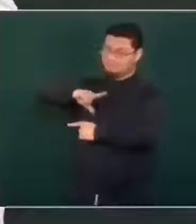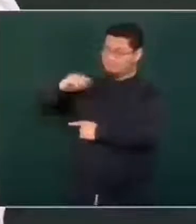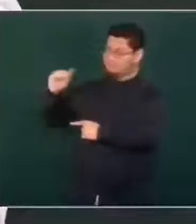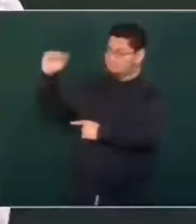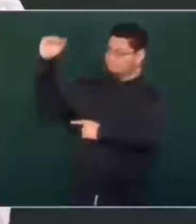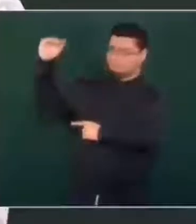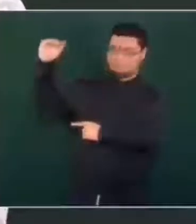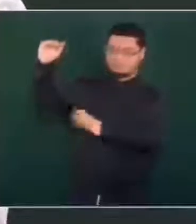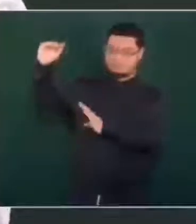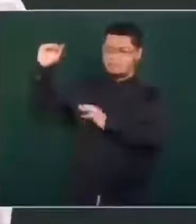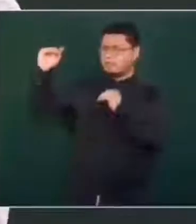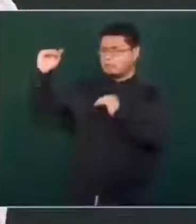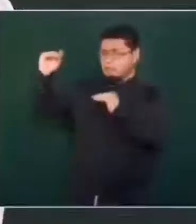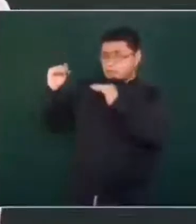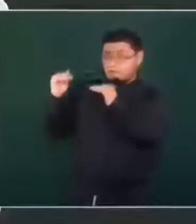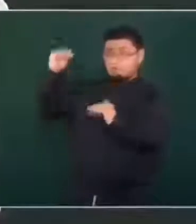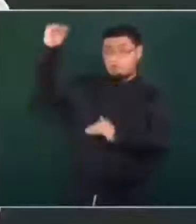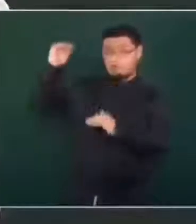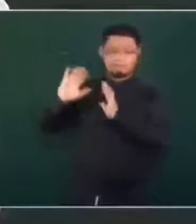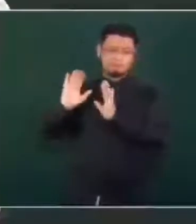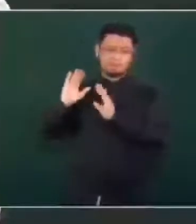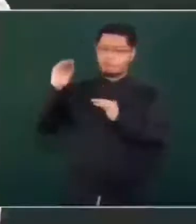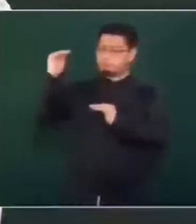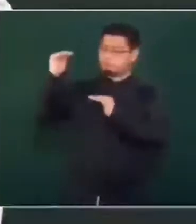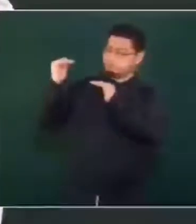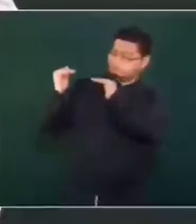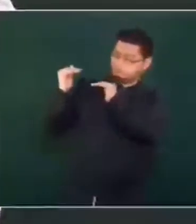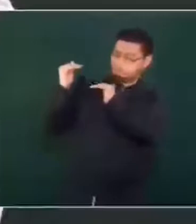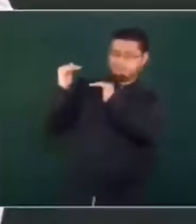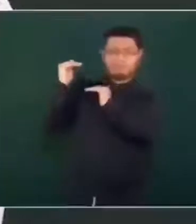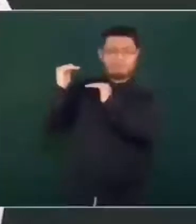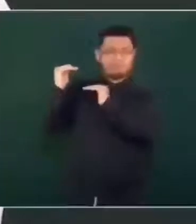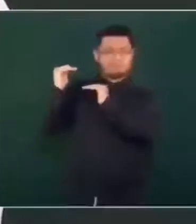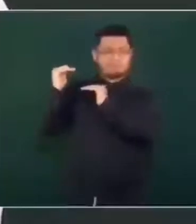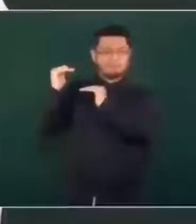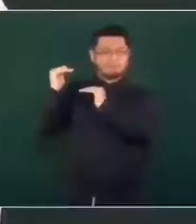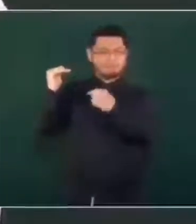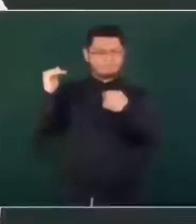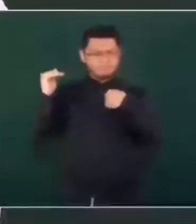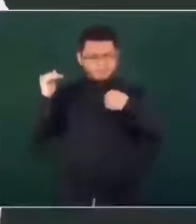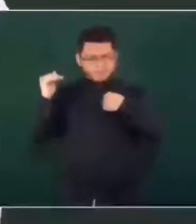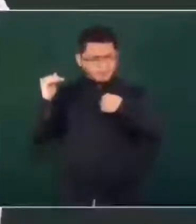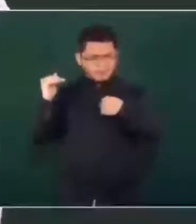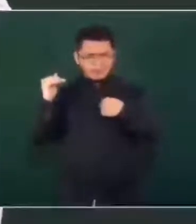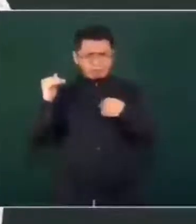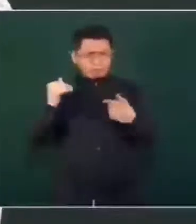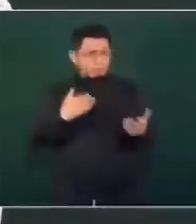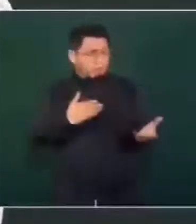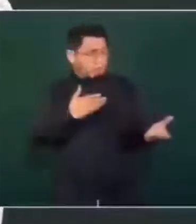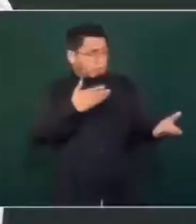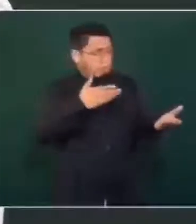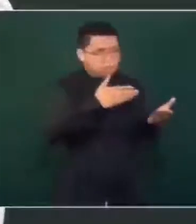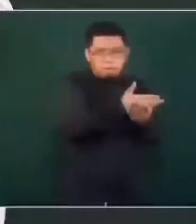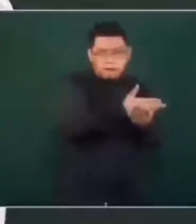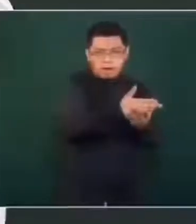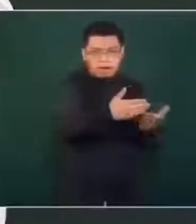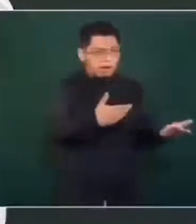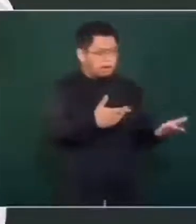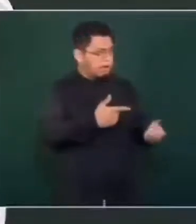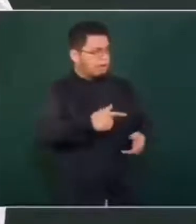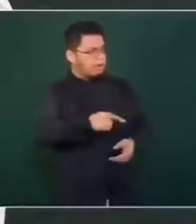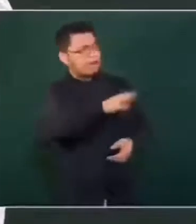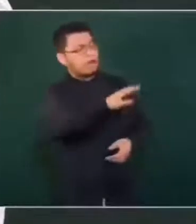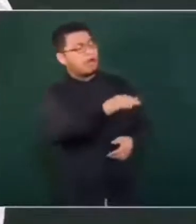no con tanta ventaja, pero iba yo arriba. Y arriesgarme a un acto de provocación,